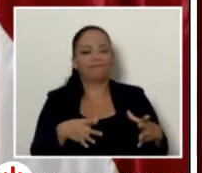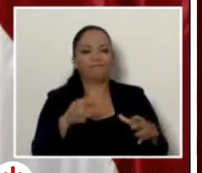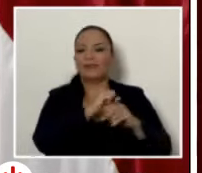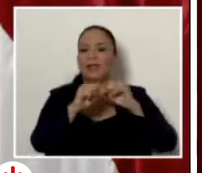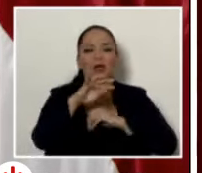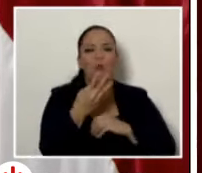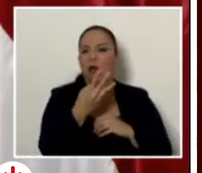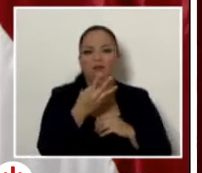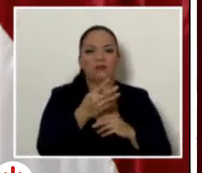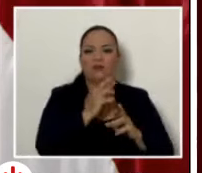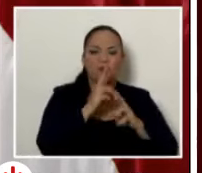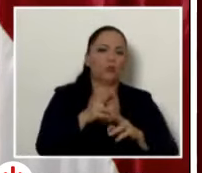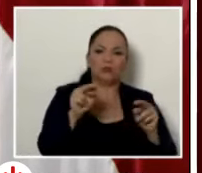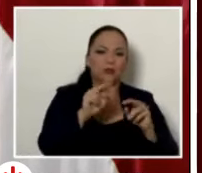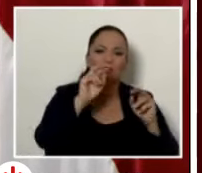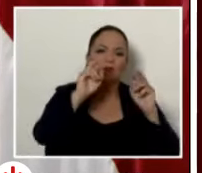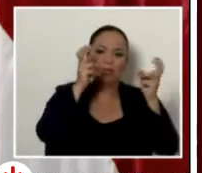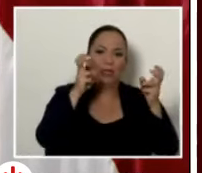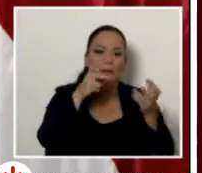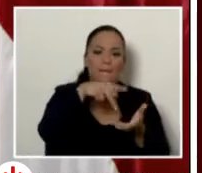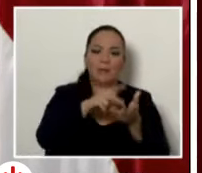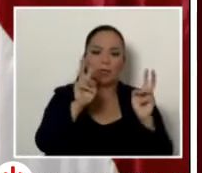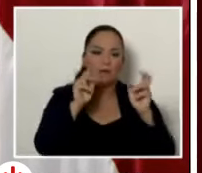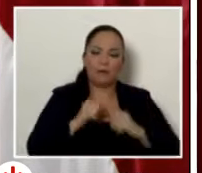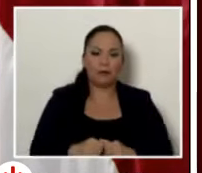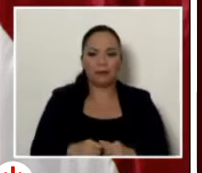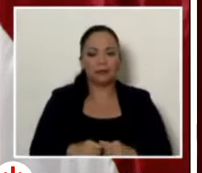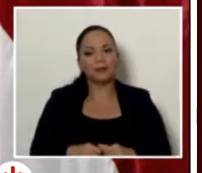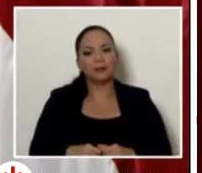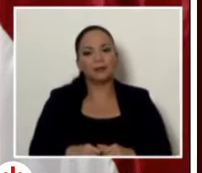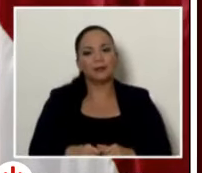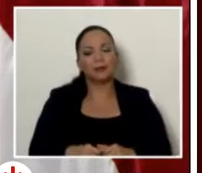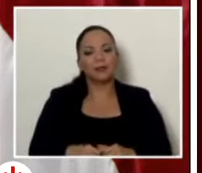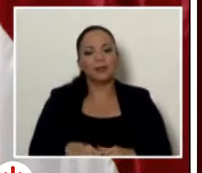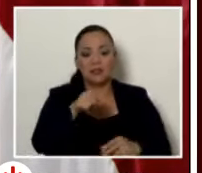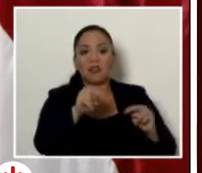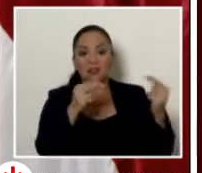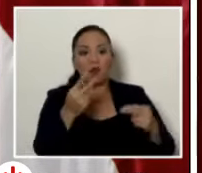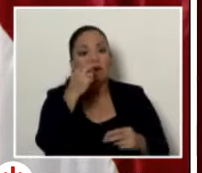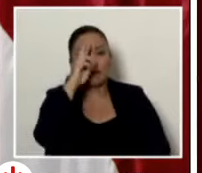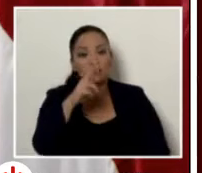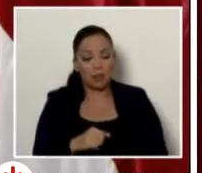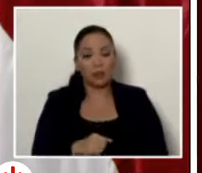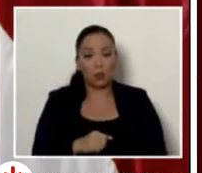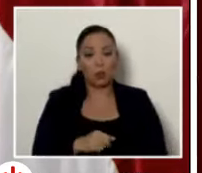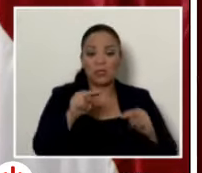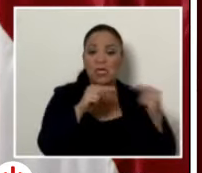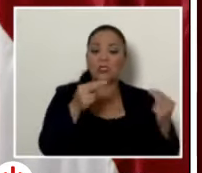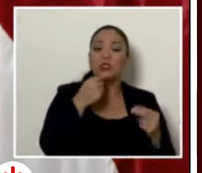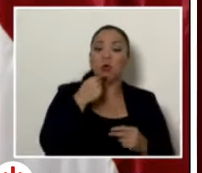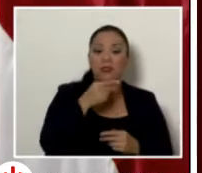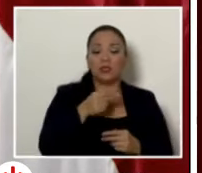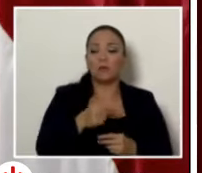cuarta y después la falta de respeto de ese medio diciendo que los bomberos de Costa